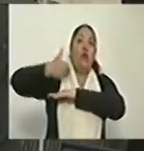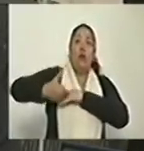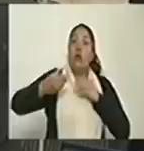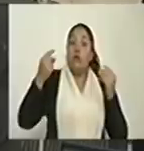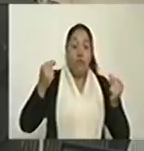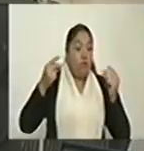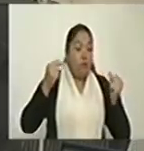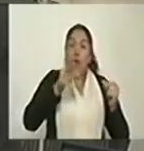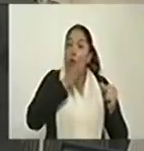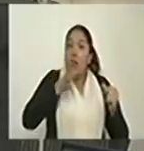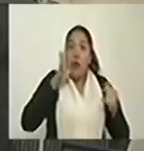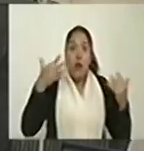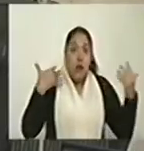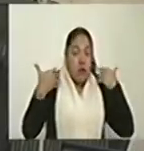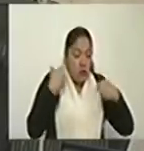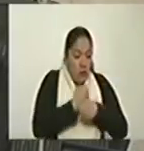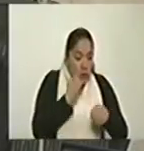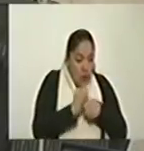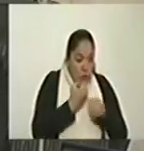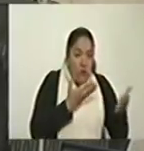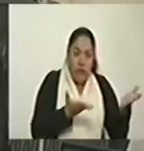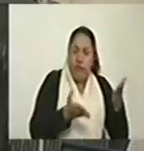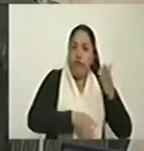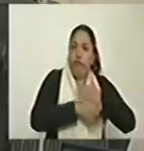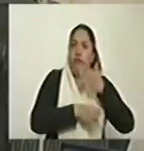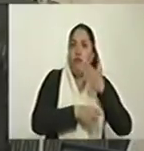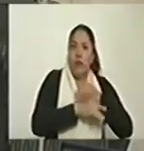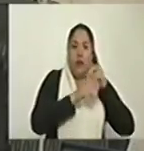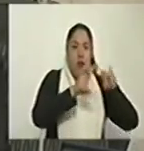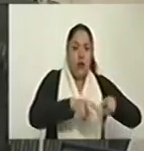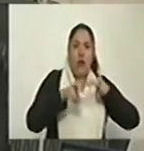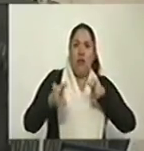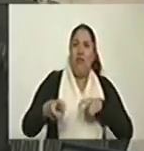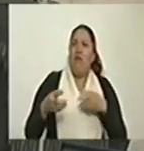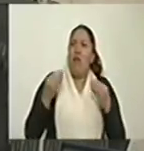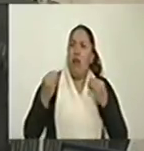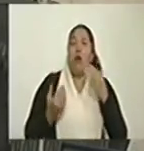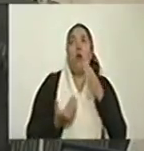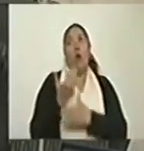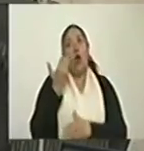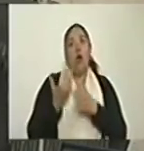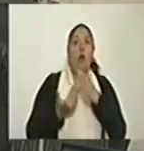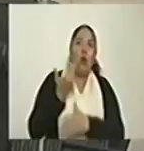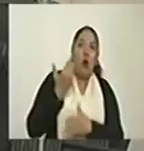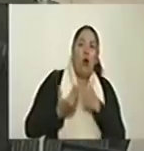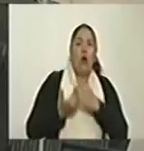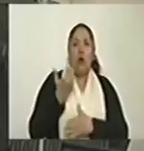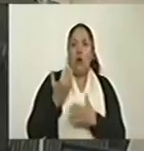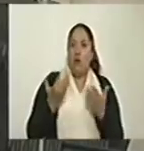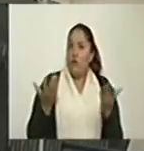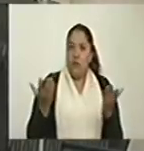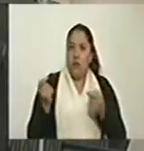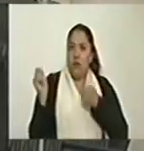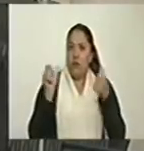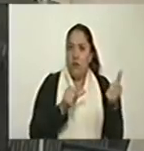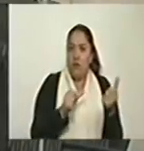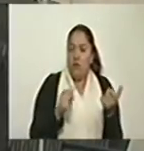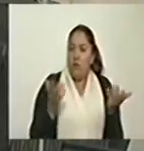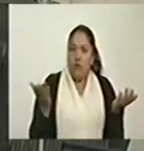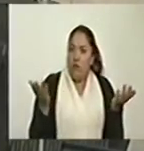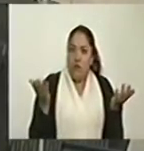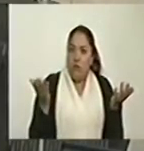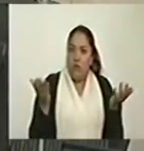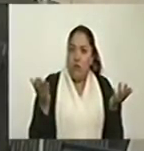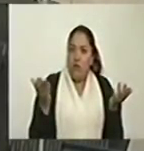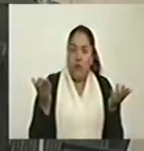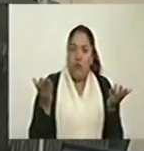produzca. ¿Por qué tenemos que estar inventándonos programas que los va a financiar y los